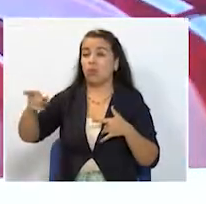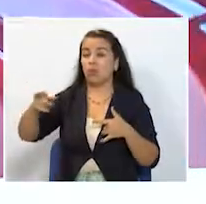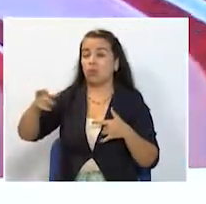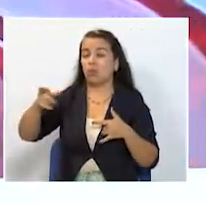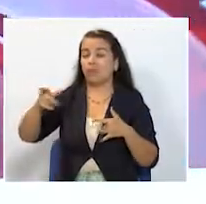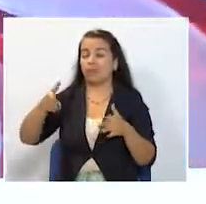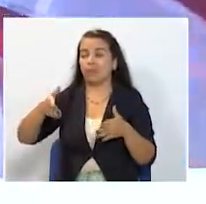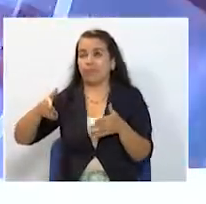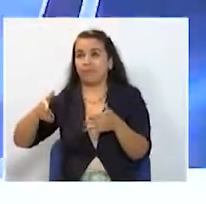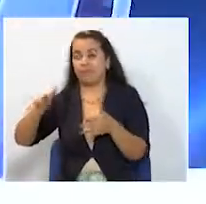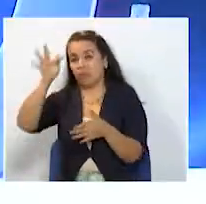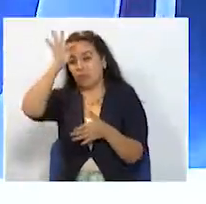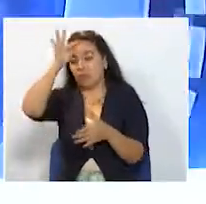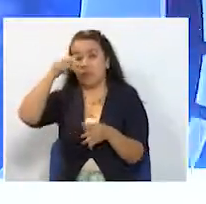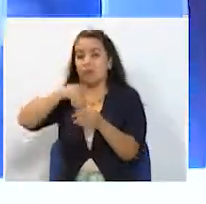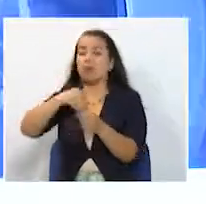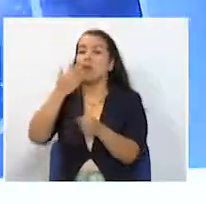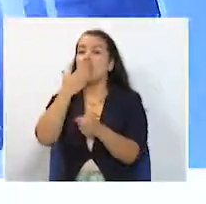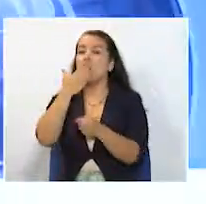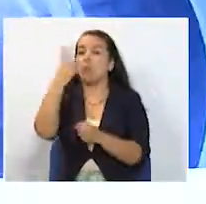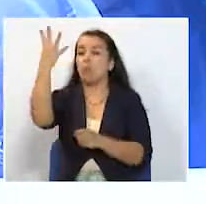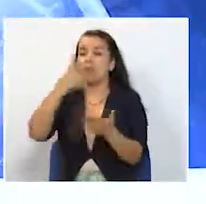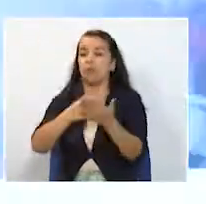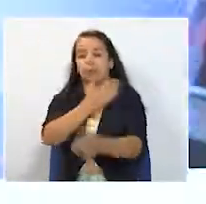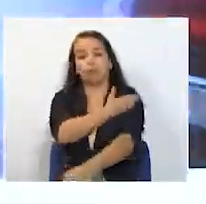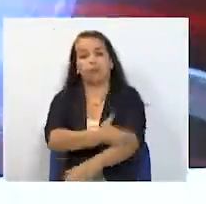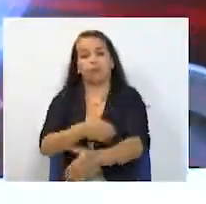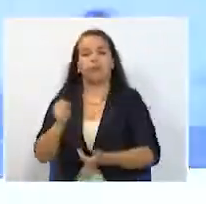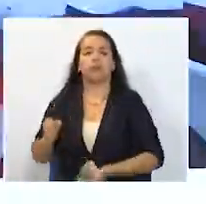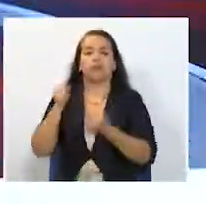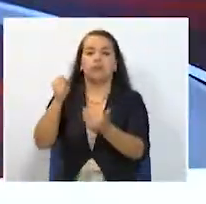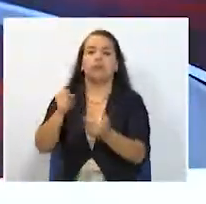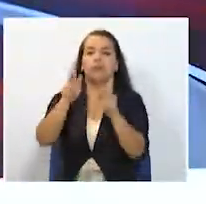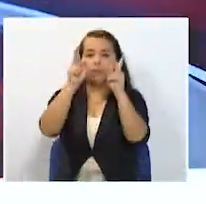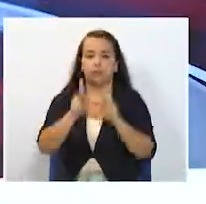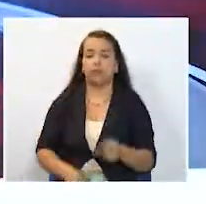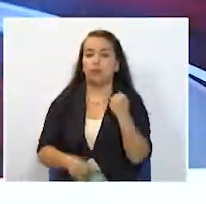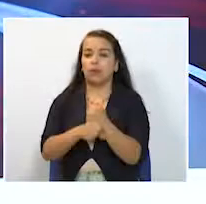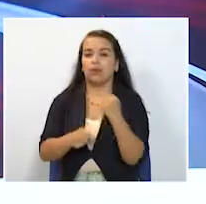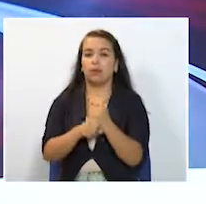ascienden a los 4 mil millones de pesos A los empleados no les pagan y el problema toca a fondo